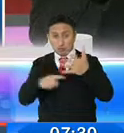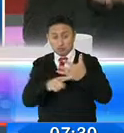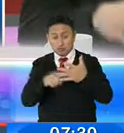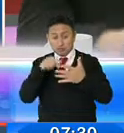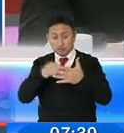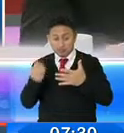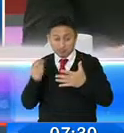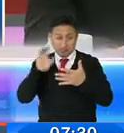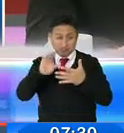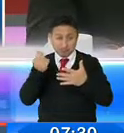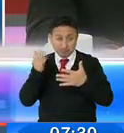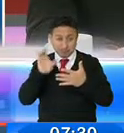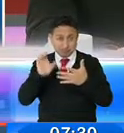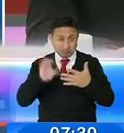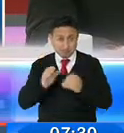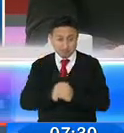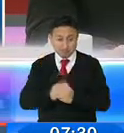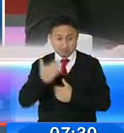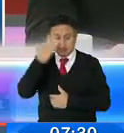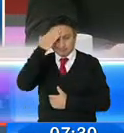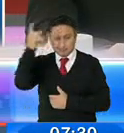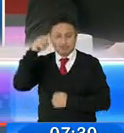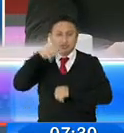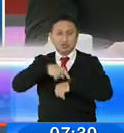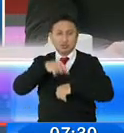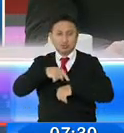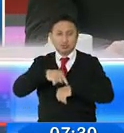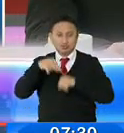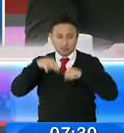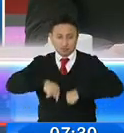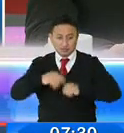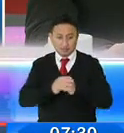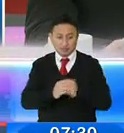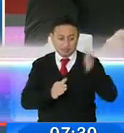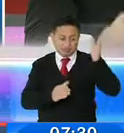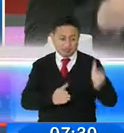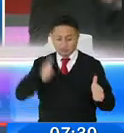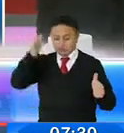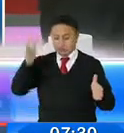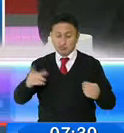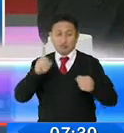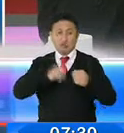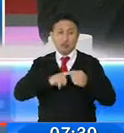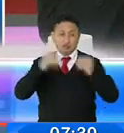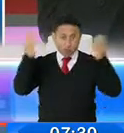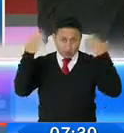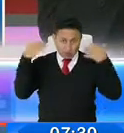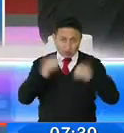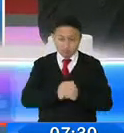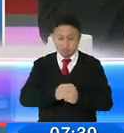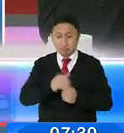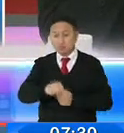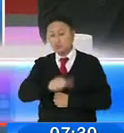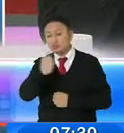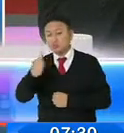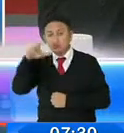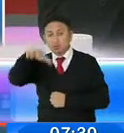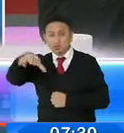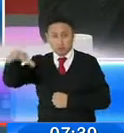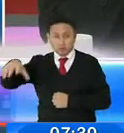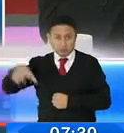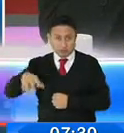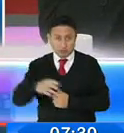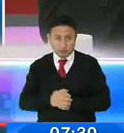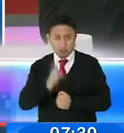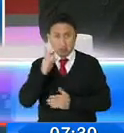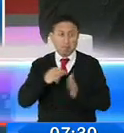identificando los plazos, si lo realizan dentro de Quito, Guayaquil, o lo realizan en otras ciudades, lo